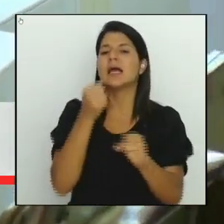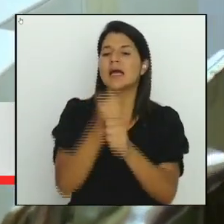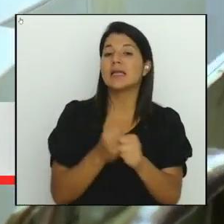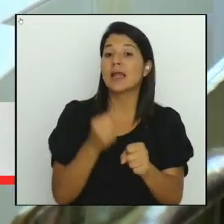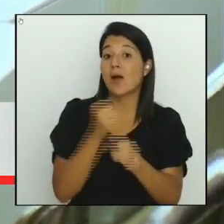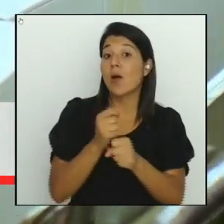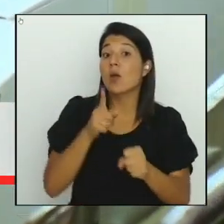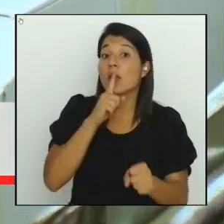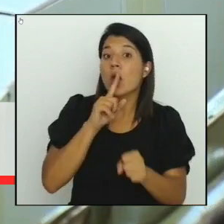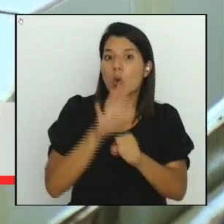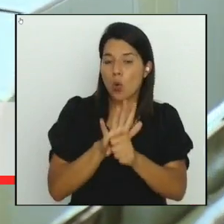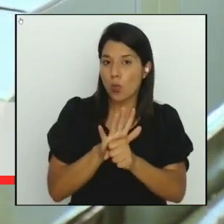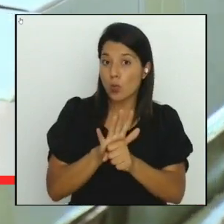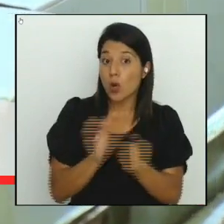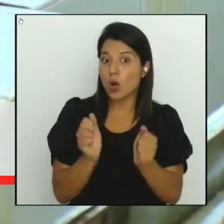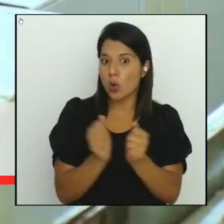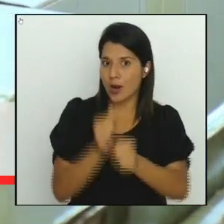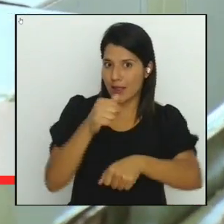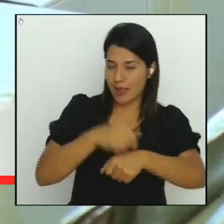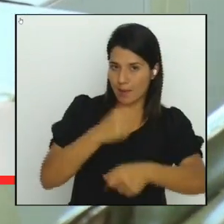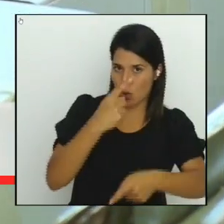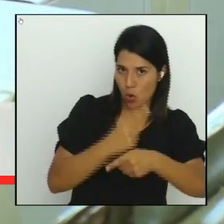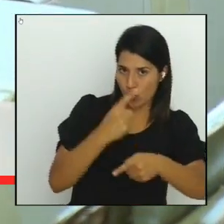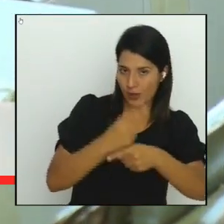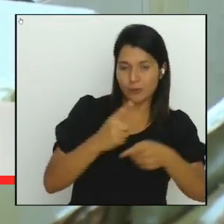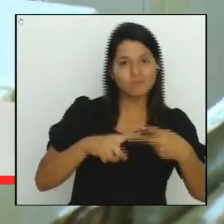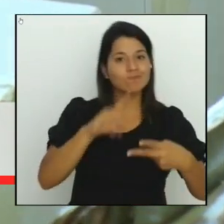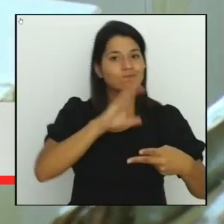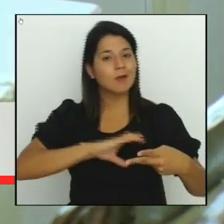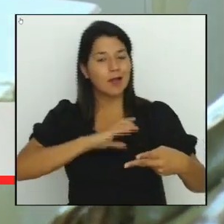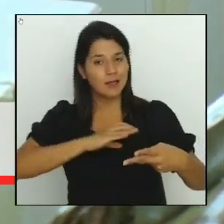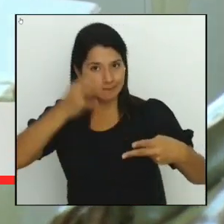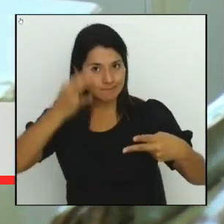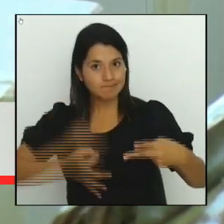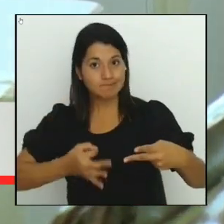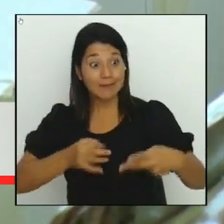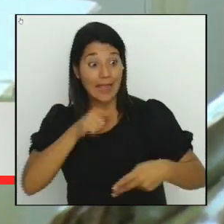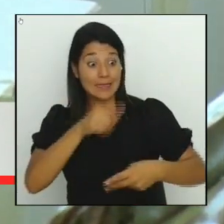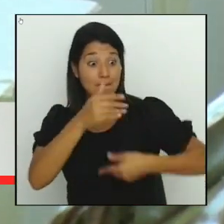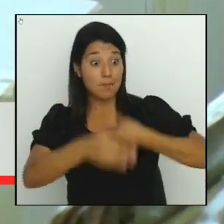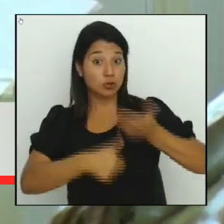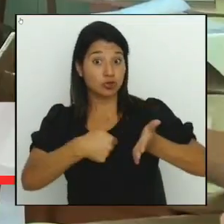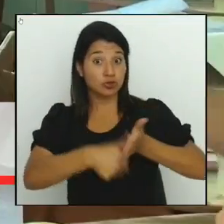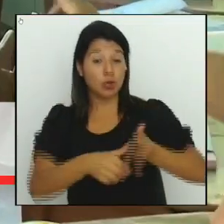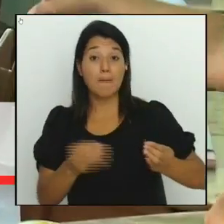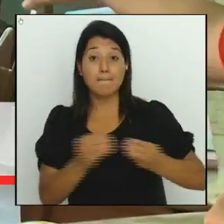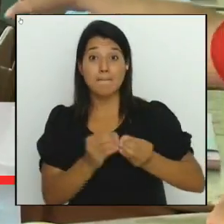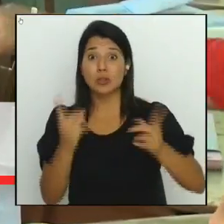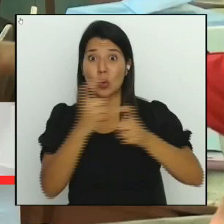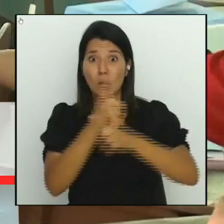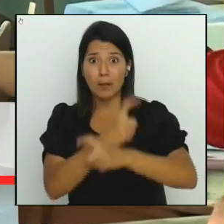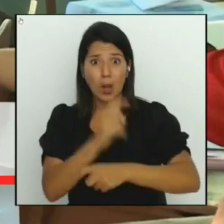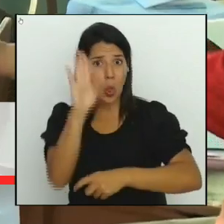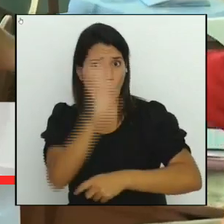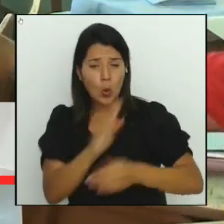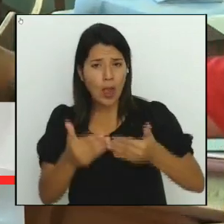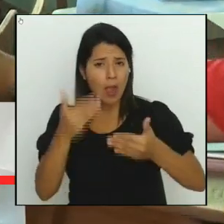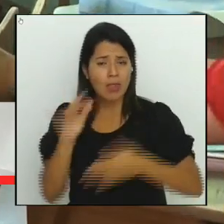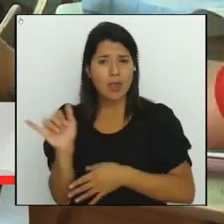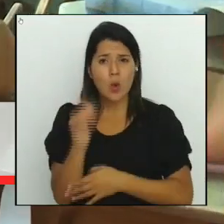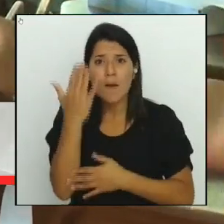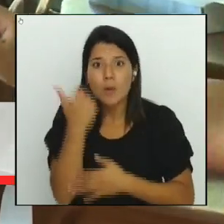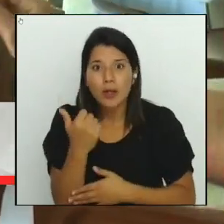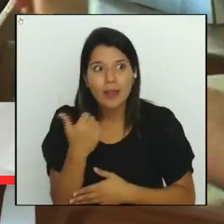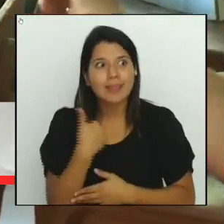tiempo y calidad. Además de ser considerada la elección más compleja de la historia, por tener el mayor padrón electoral y la cantidad de